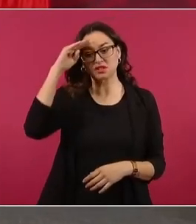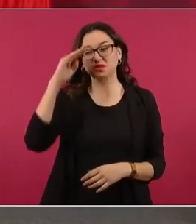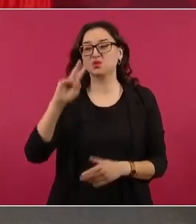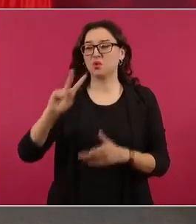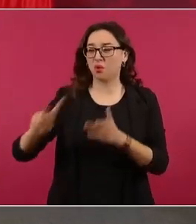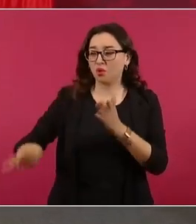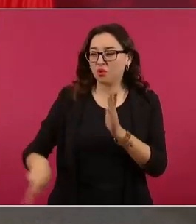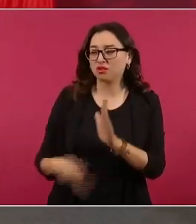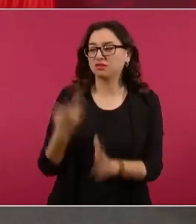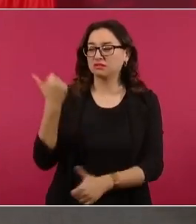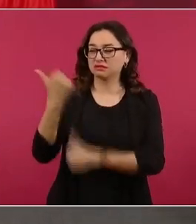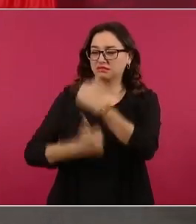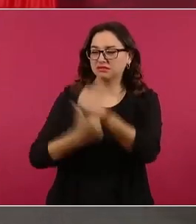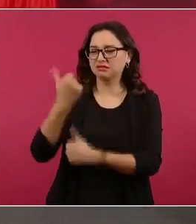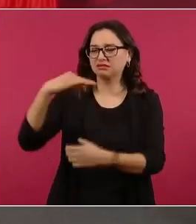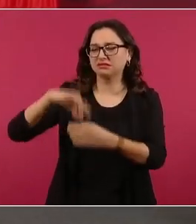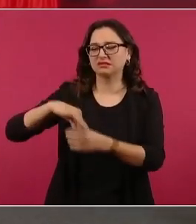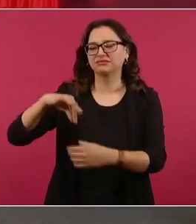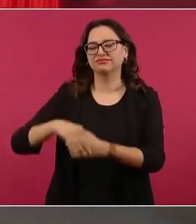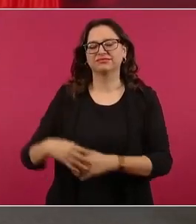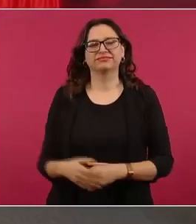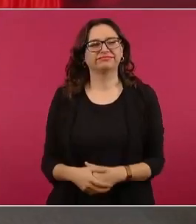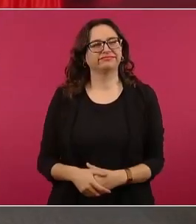por ahí debe de estar el borrador.